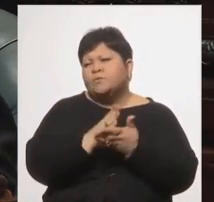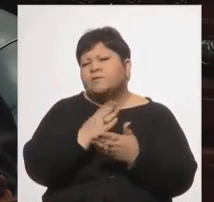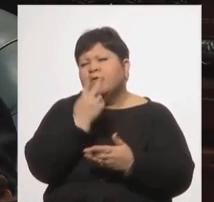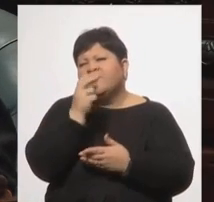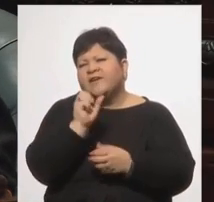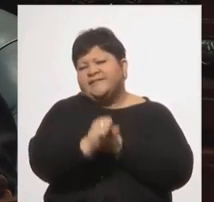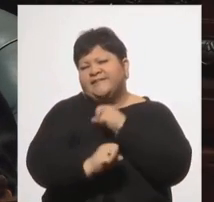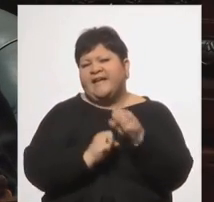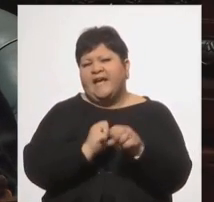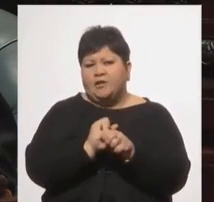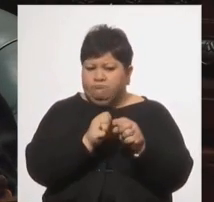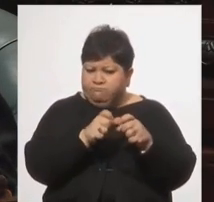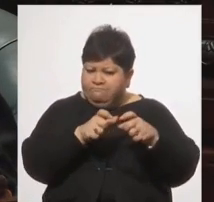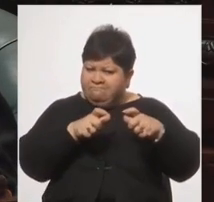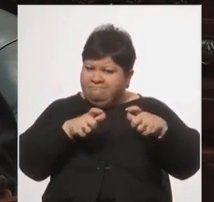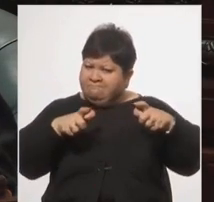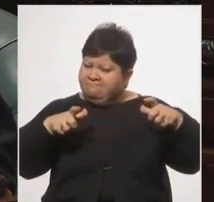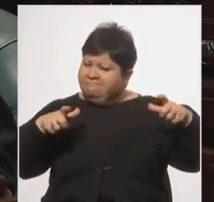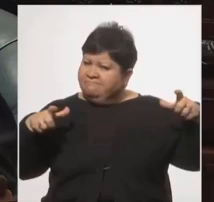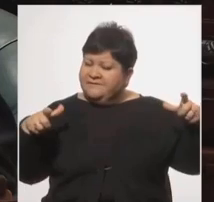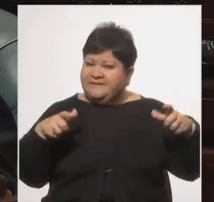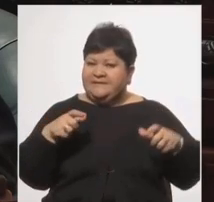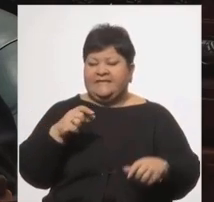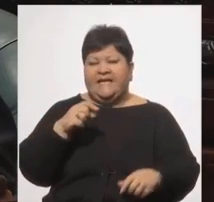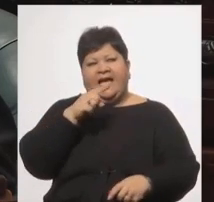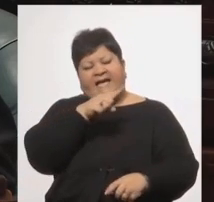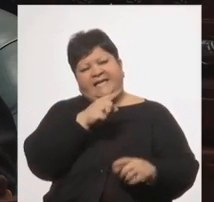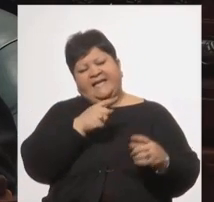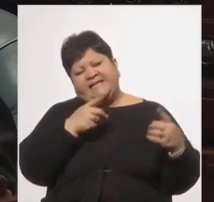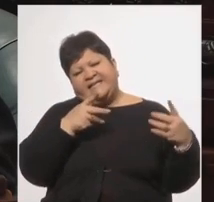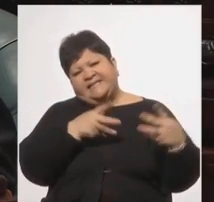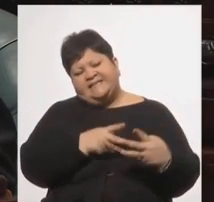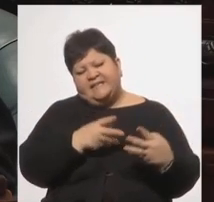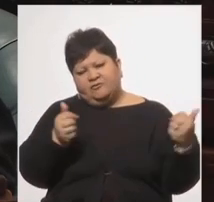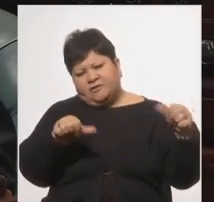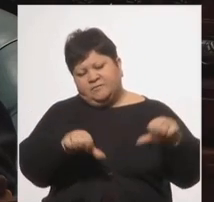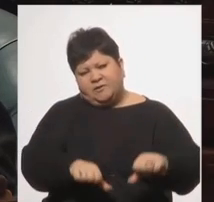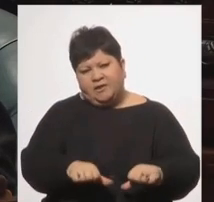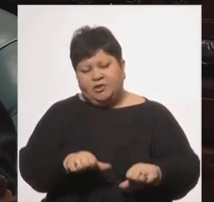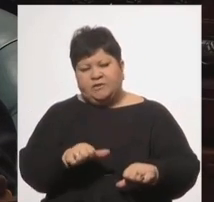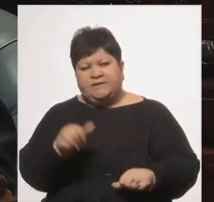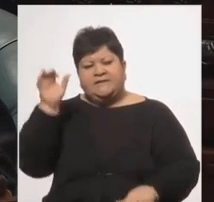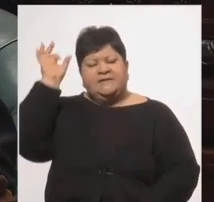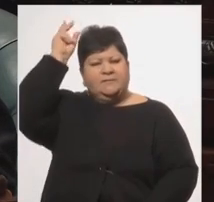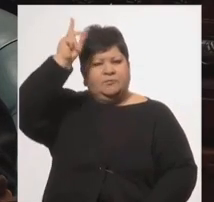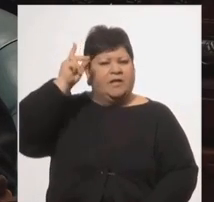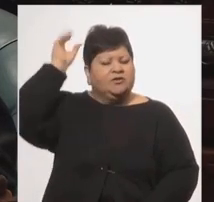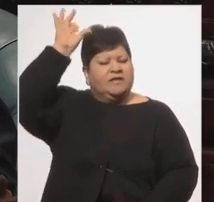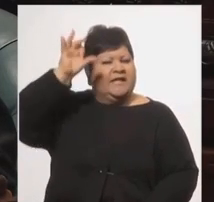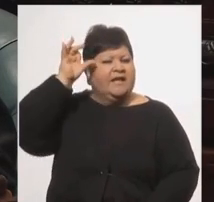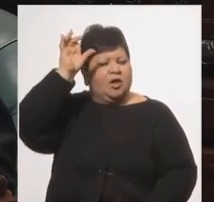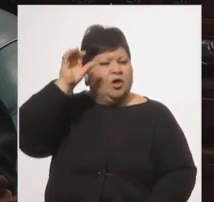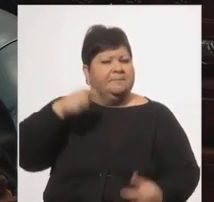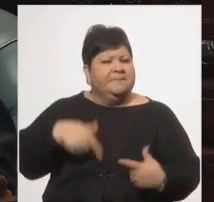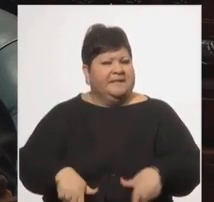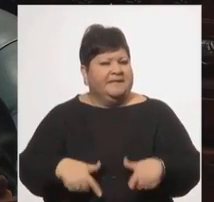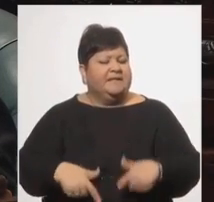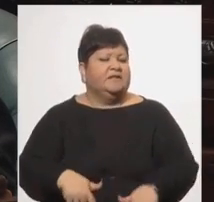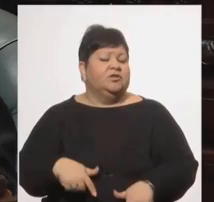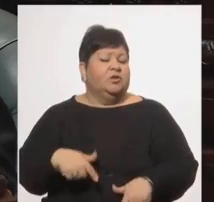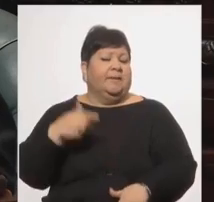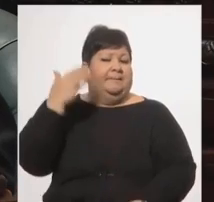Aquel guerrillero derrotado fue diputado, senador, ministro y presidente y senador hasta hoy,